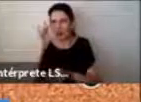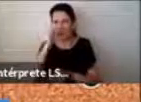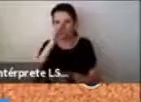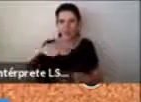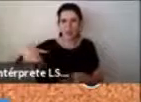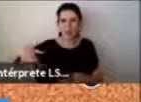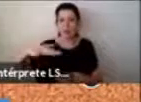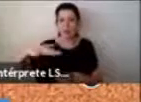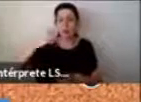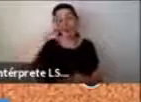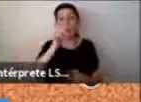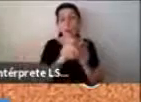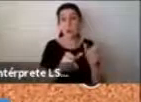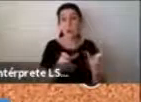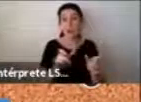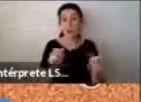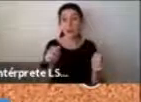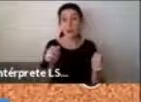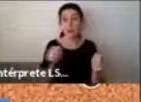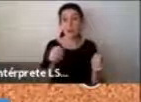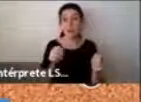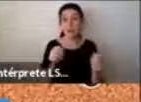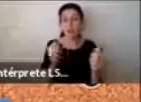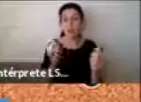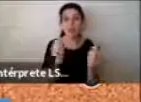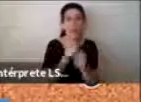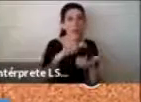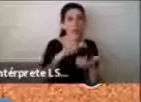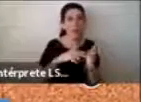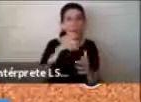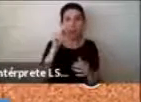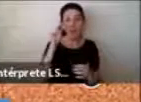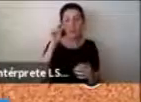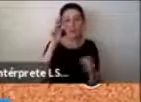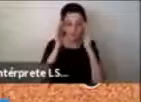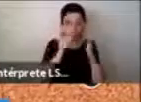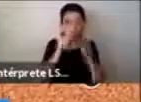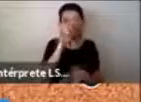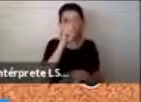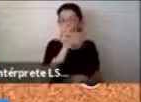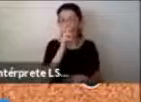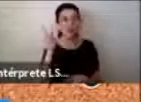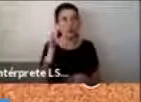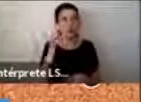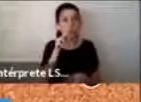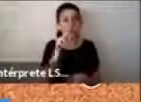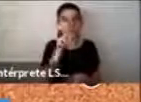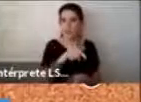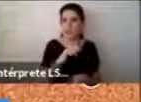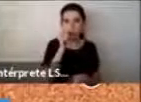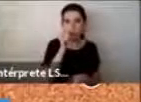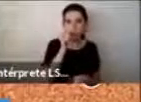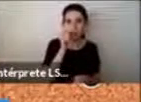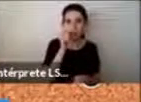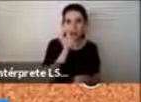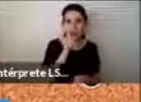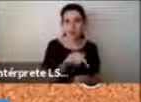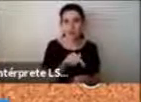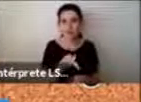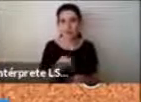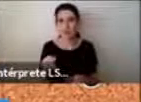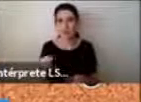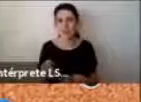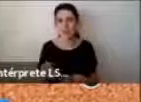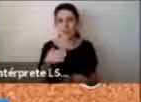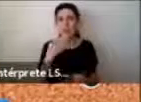más veces y cuando sientes que te ocurre muchas más veces te preocupa de que esas situaciones vuelvan a ocurrir porque sabes que es algo que puede